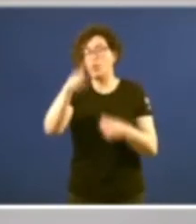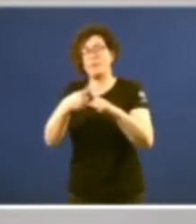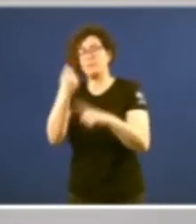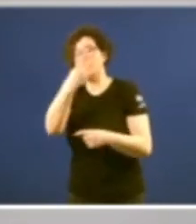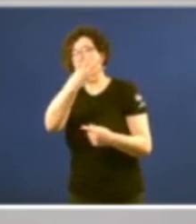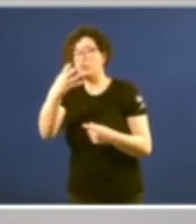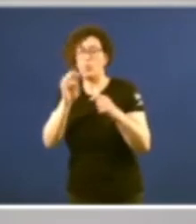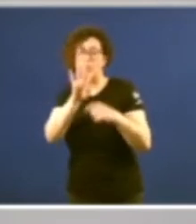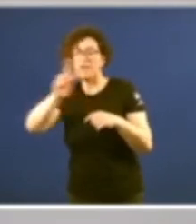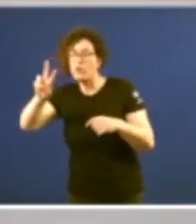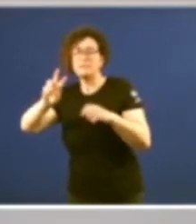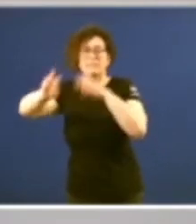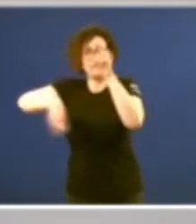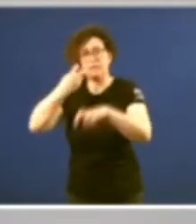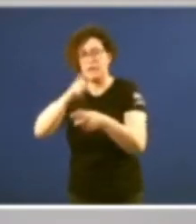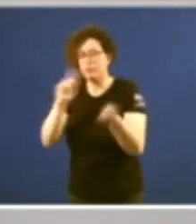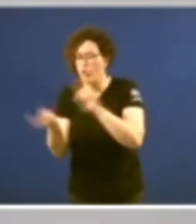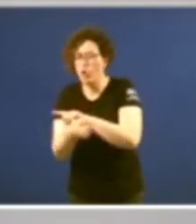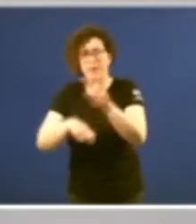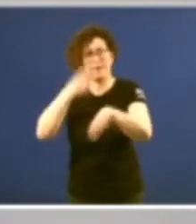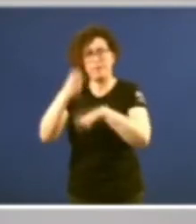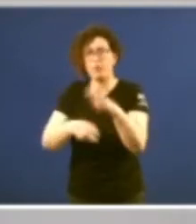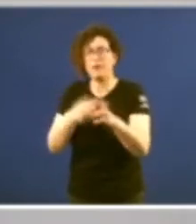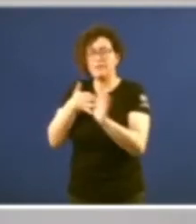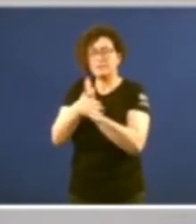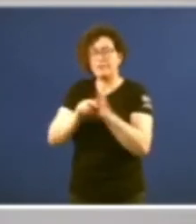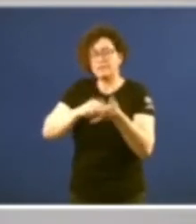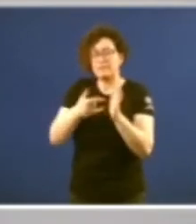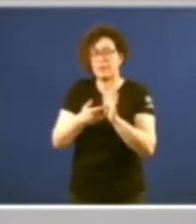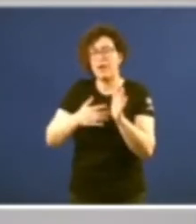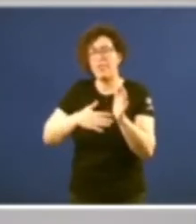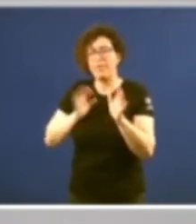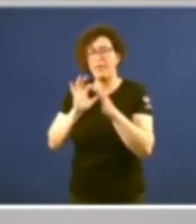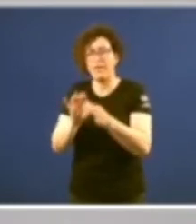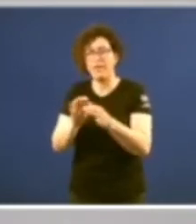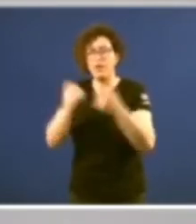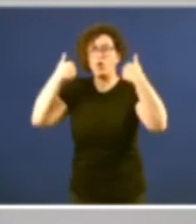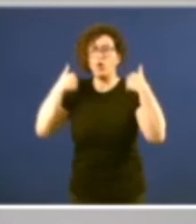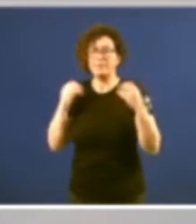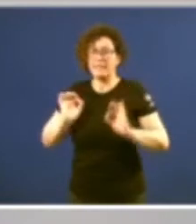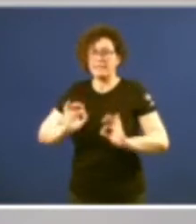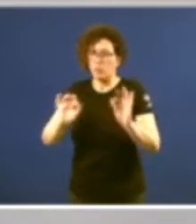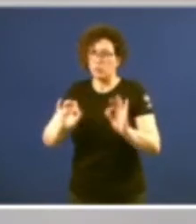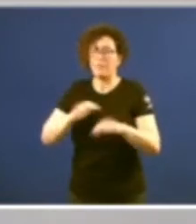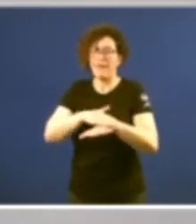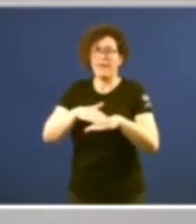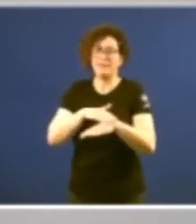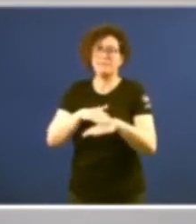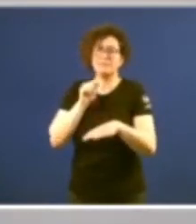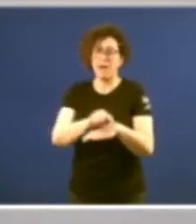transforma, se reconvierte, viene a establecer un sistema de lista competencias exclusivas del Estado,